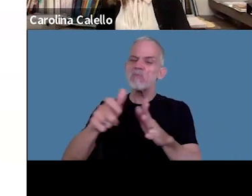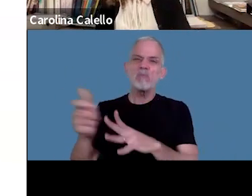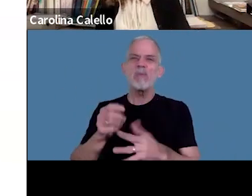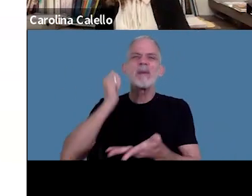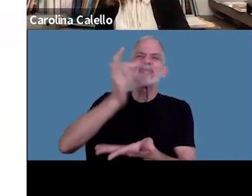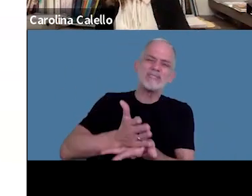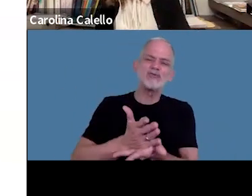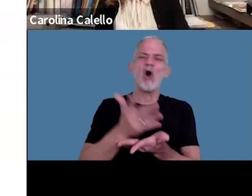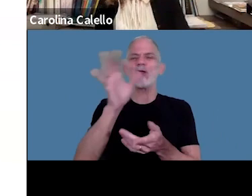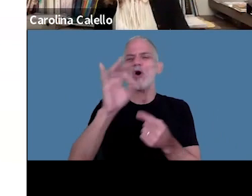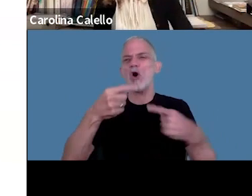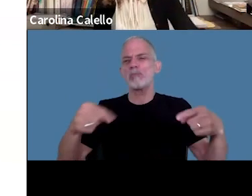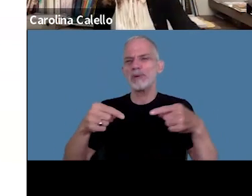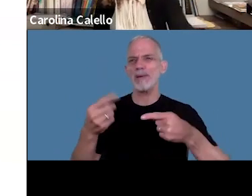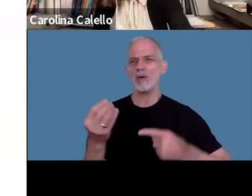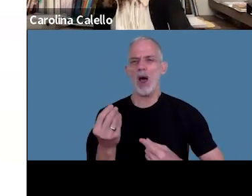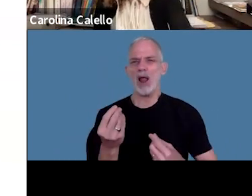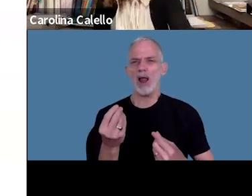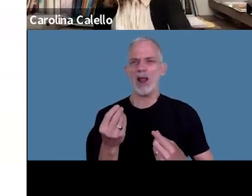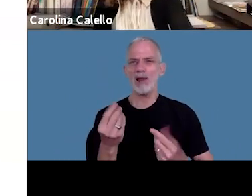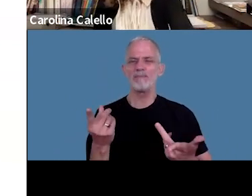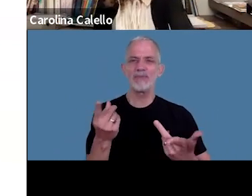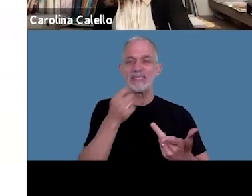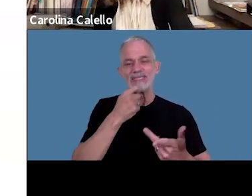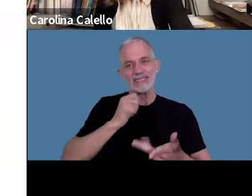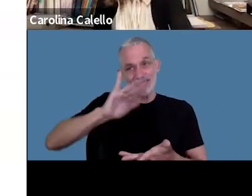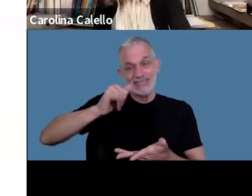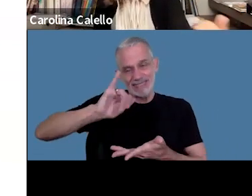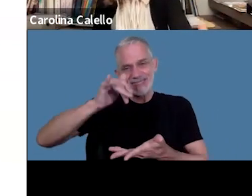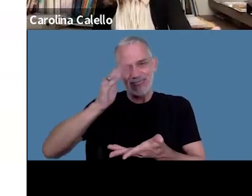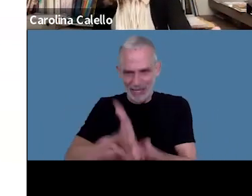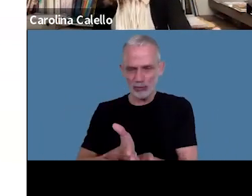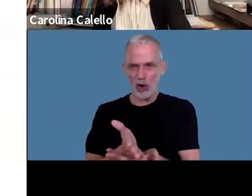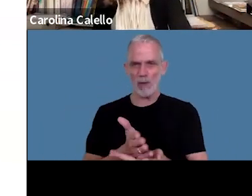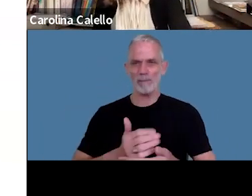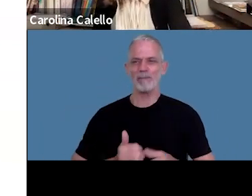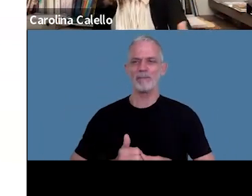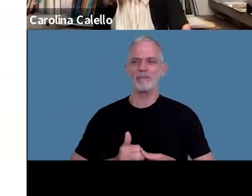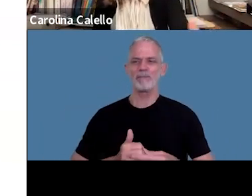sanciones o determinada sanción y en